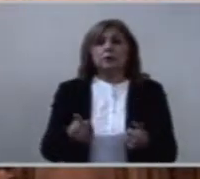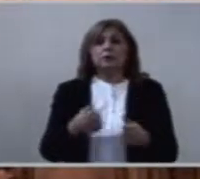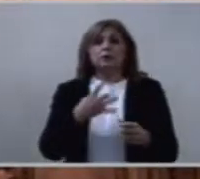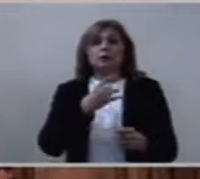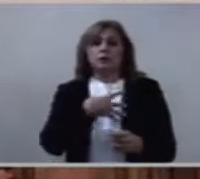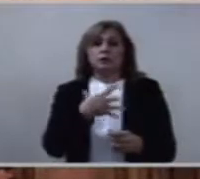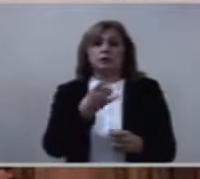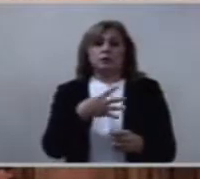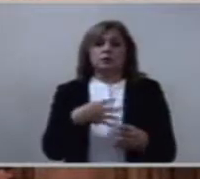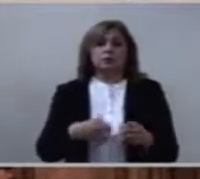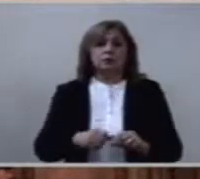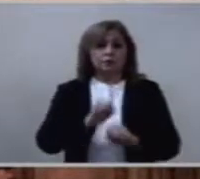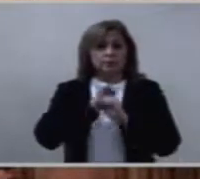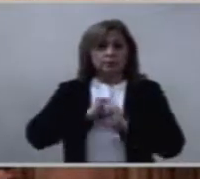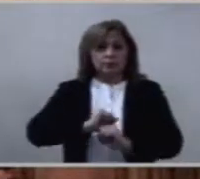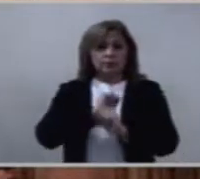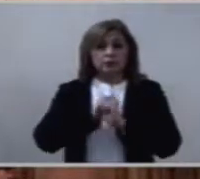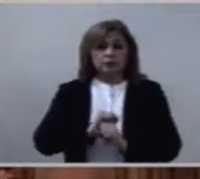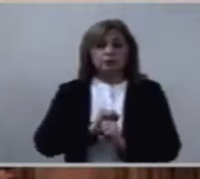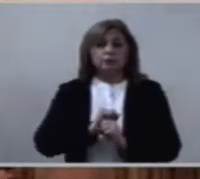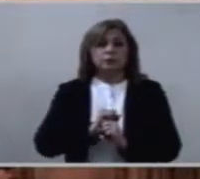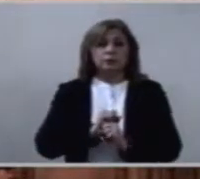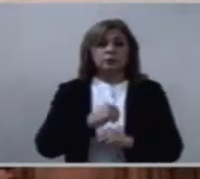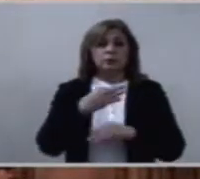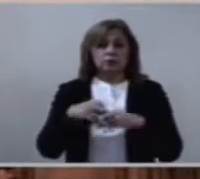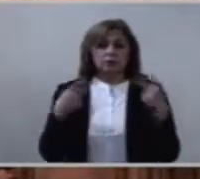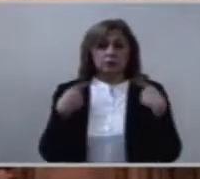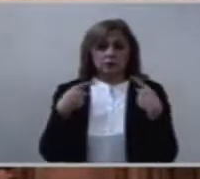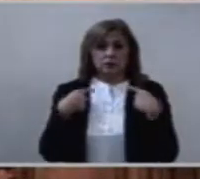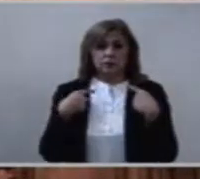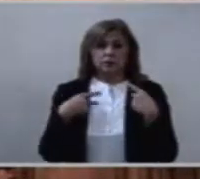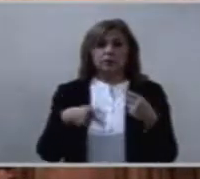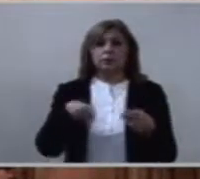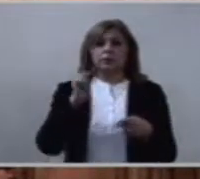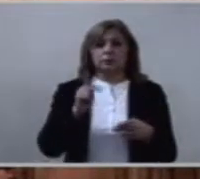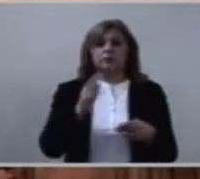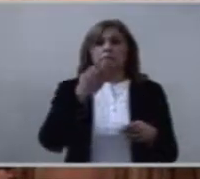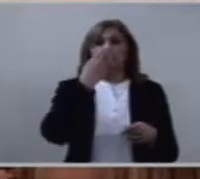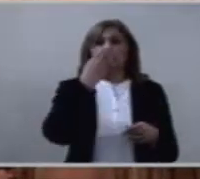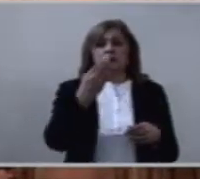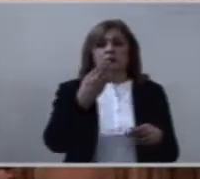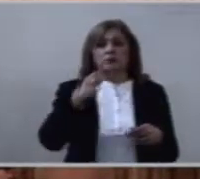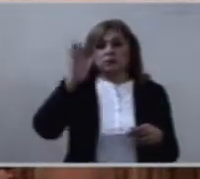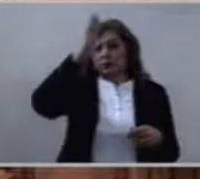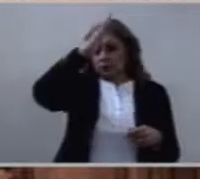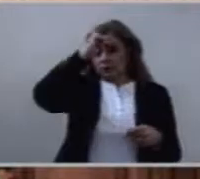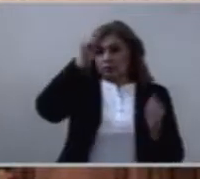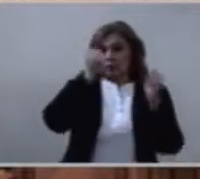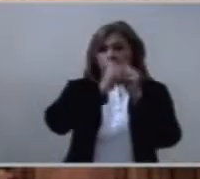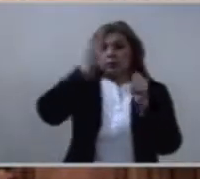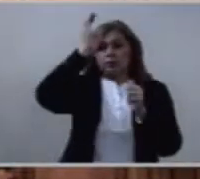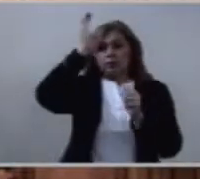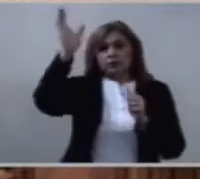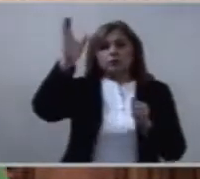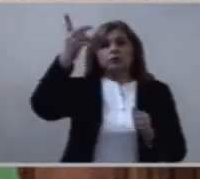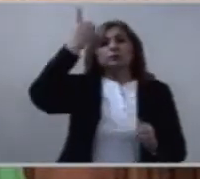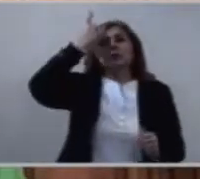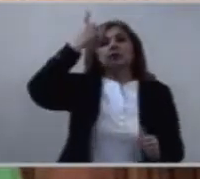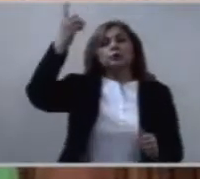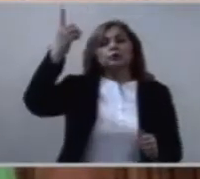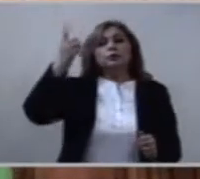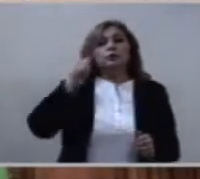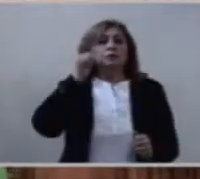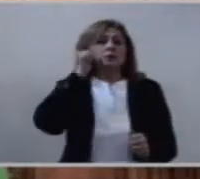es bueno que estemos de acuerdo con Cristo, porque Dios siempre tiene la